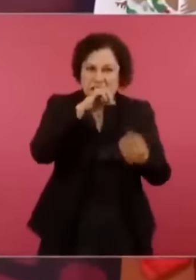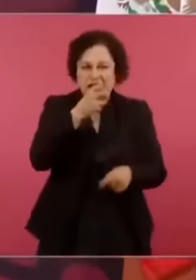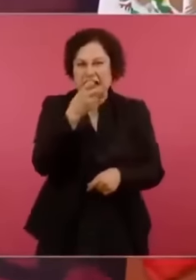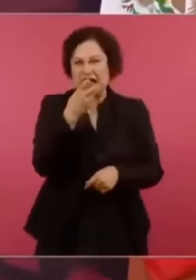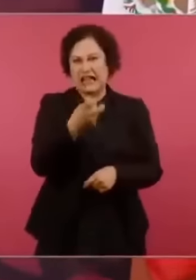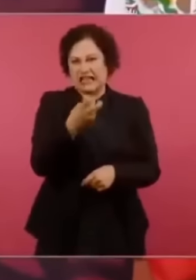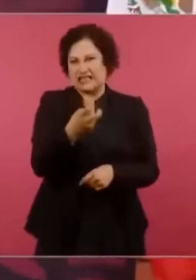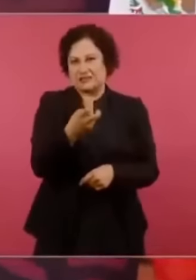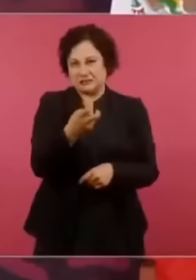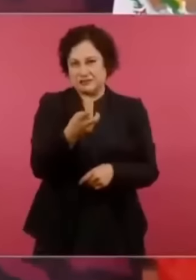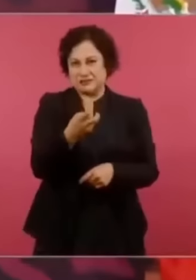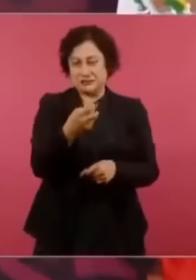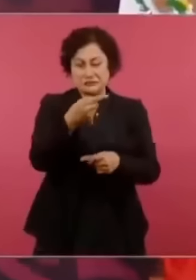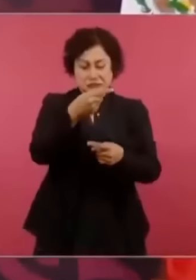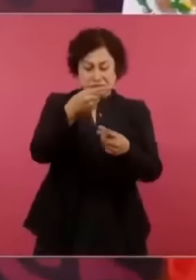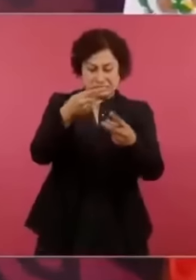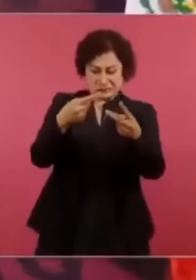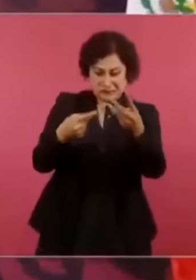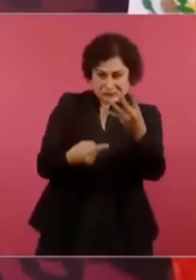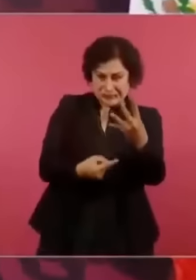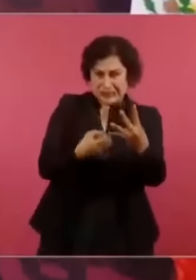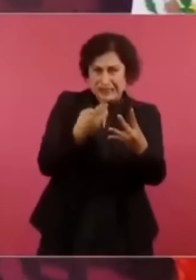Además, es tan